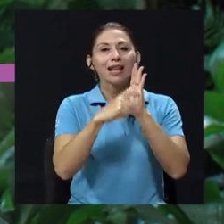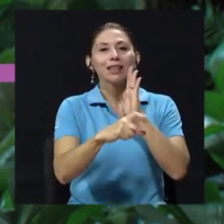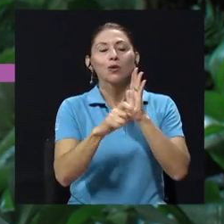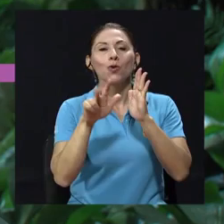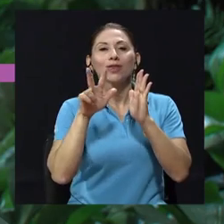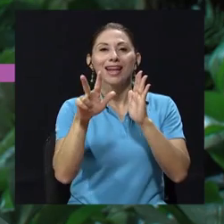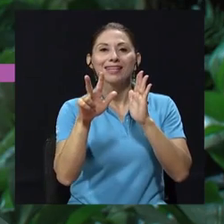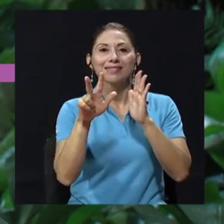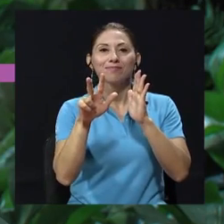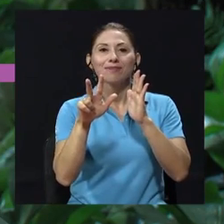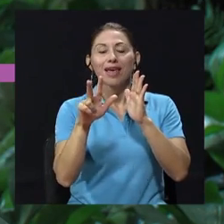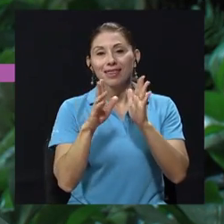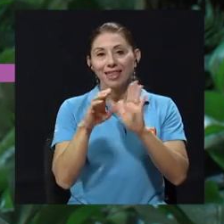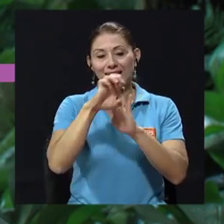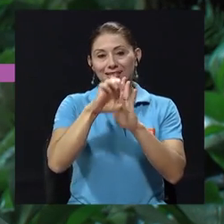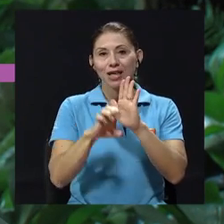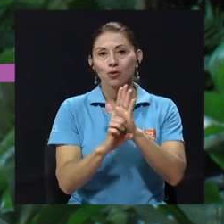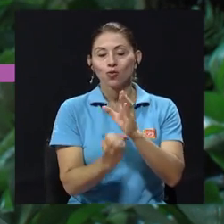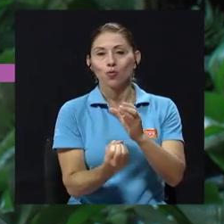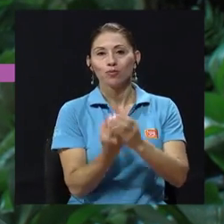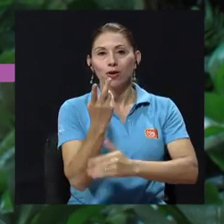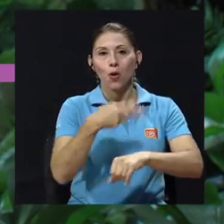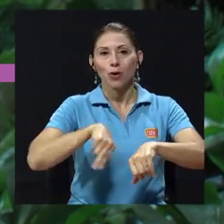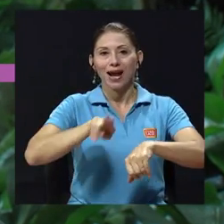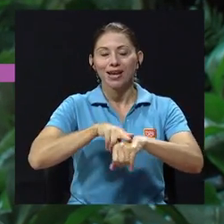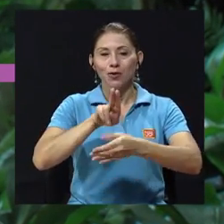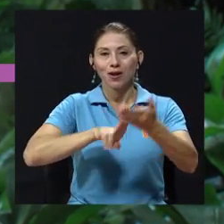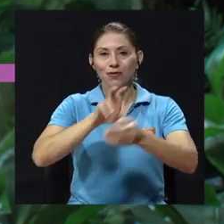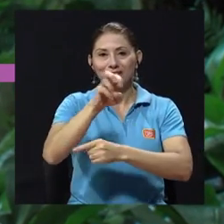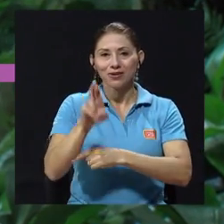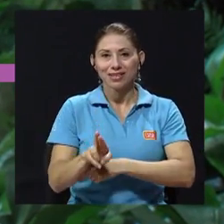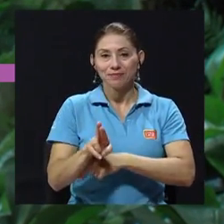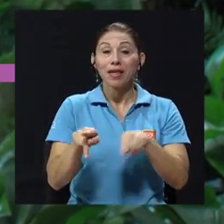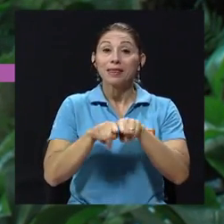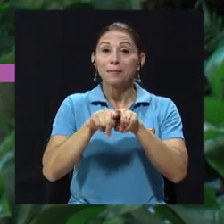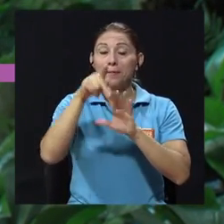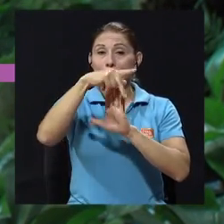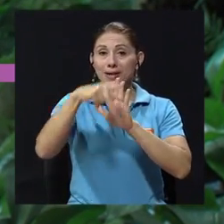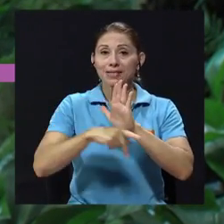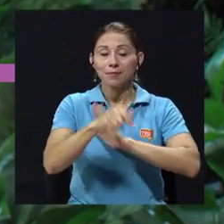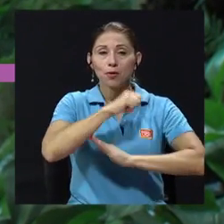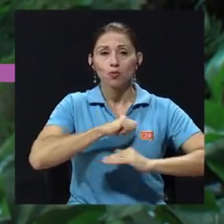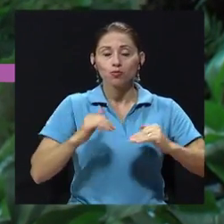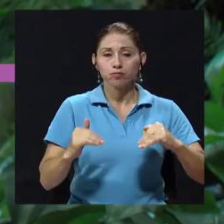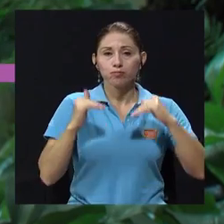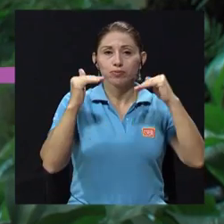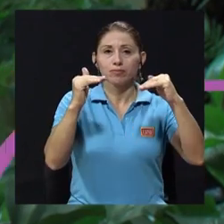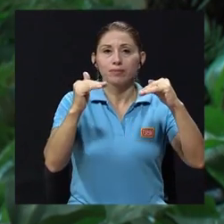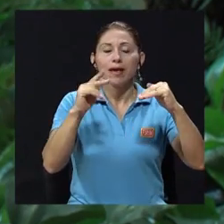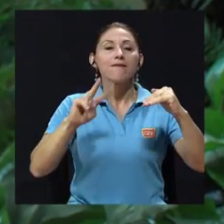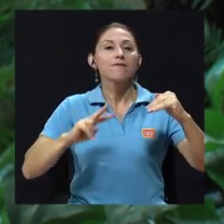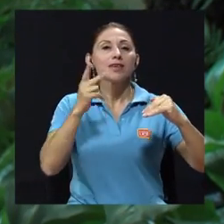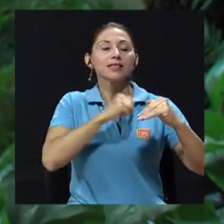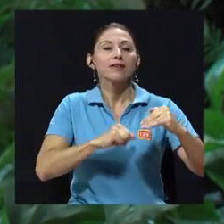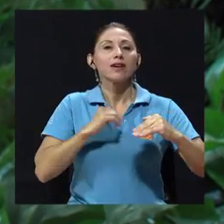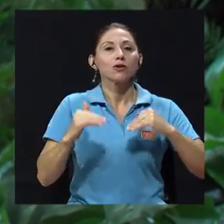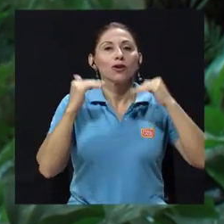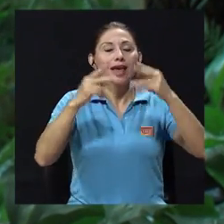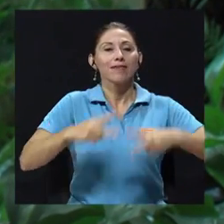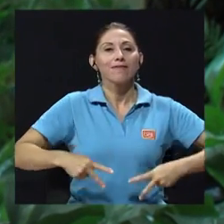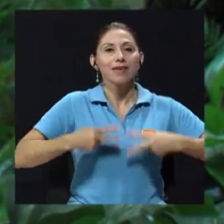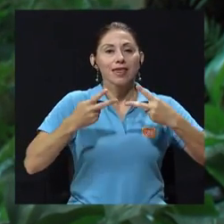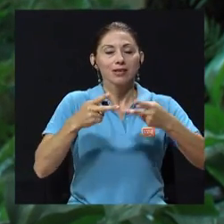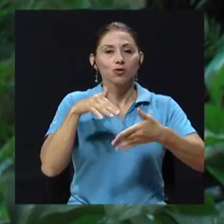Estatuto Orgánico de la Universidad de Costa Rica y también en el principio rector de la Vicerrectoría de Vida Estudiantil creando